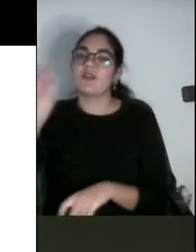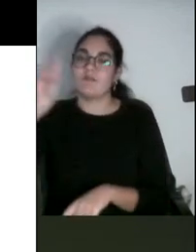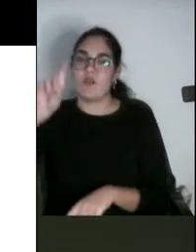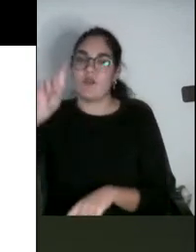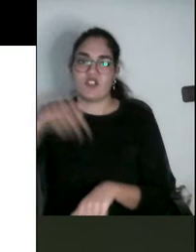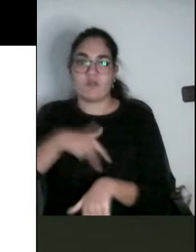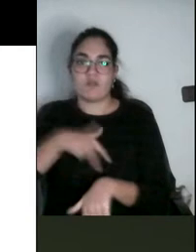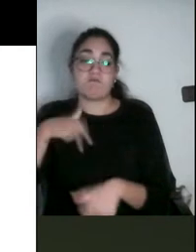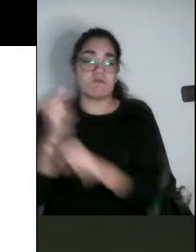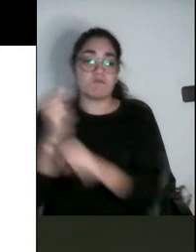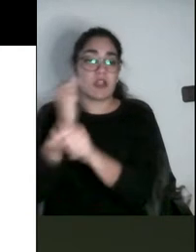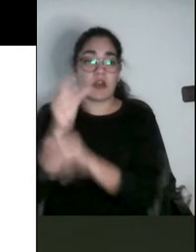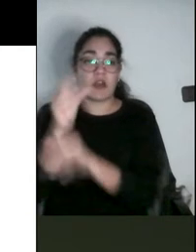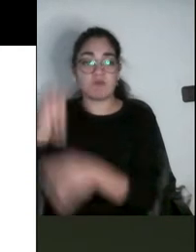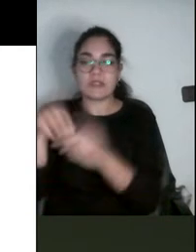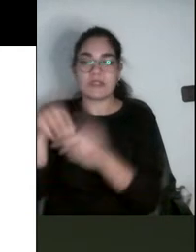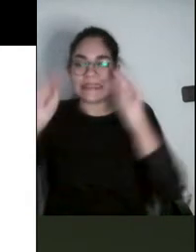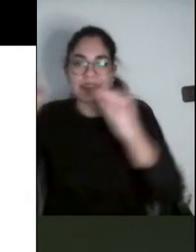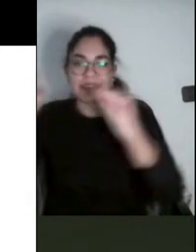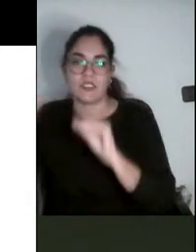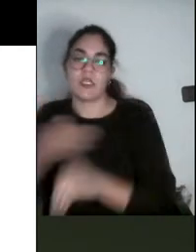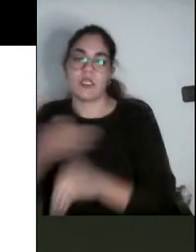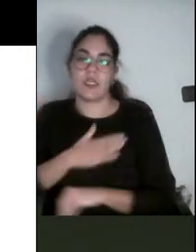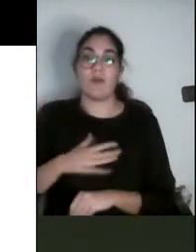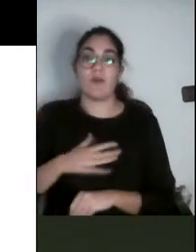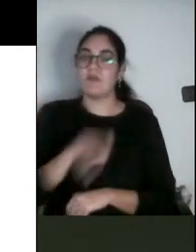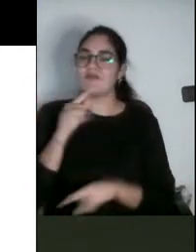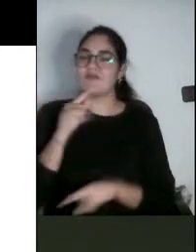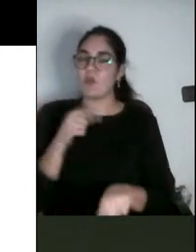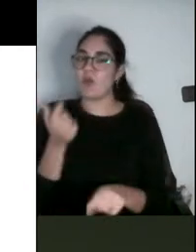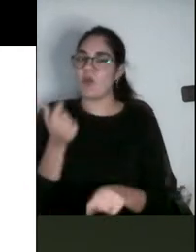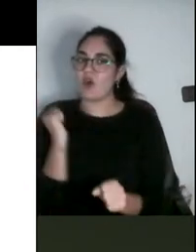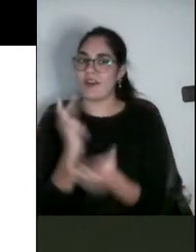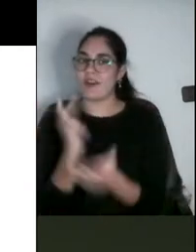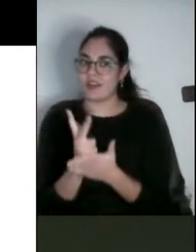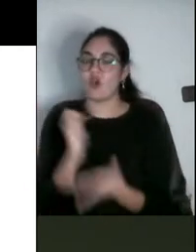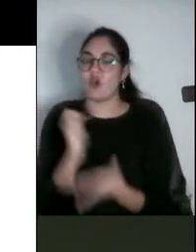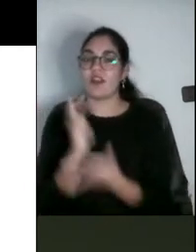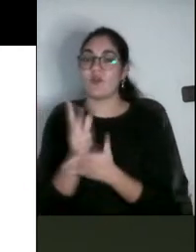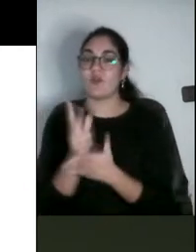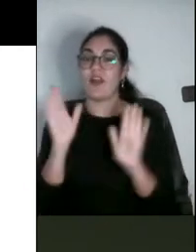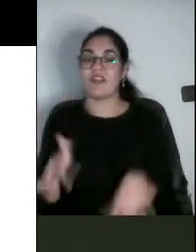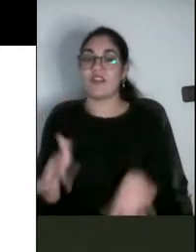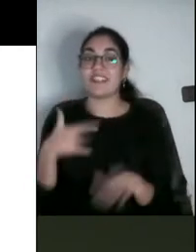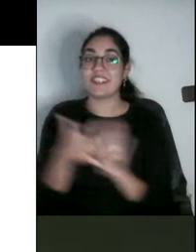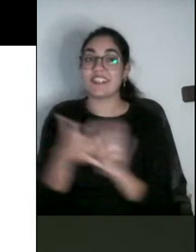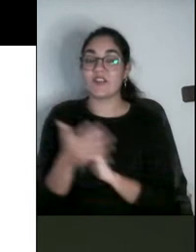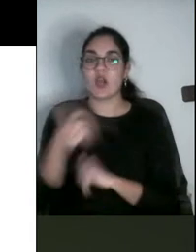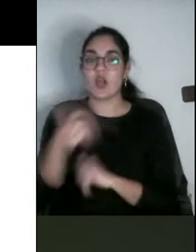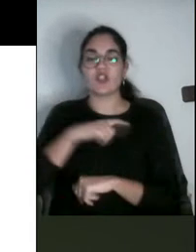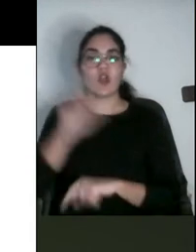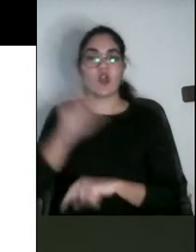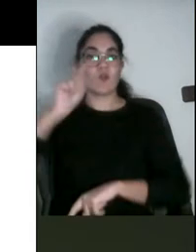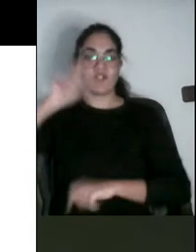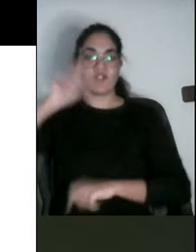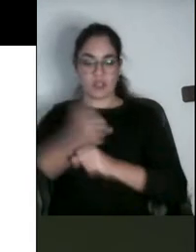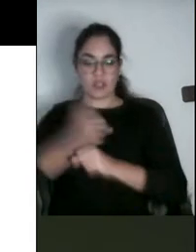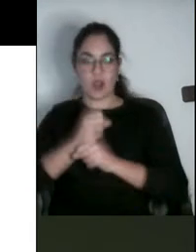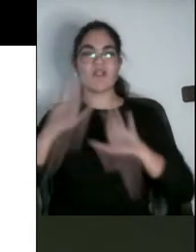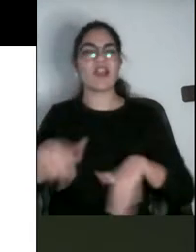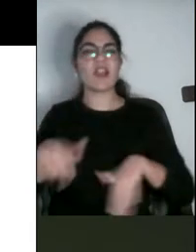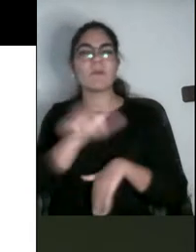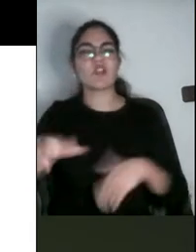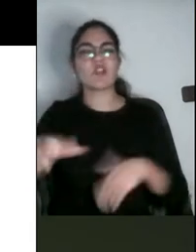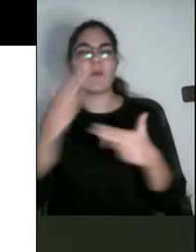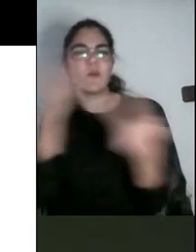Era un reto en cuanto a que, generalmente, cuando somos docentes, nuestro público es alumnado de grado, de